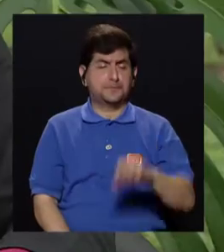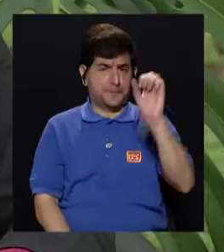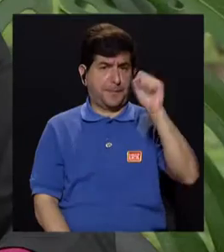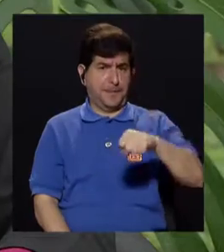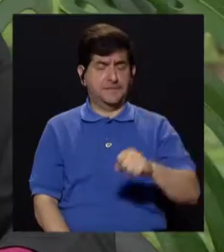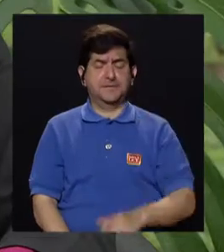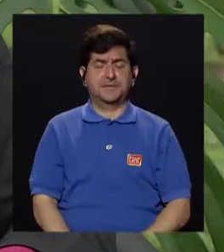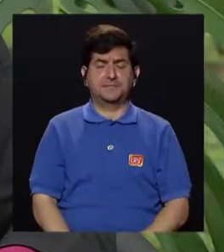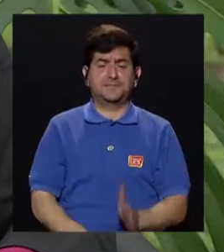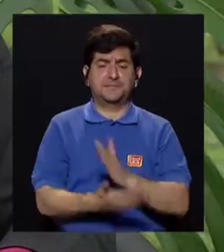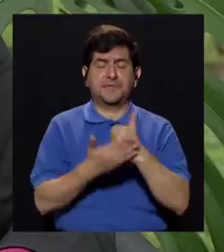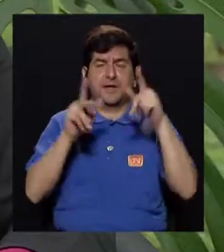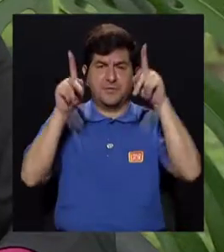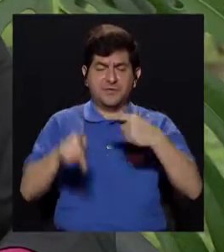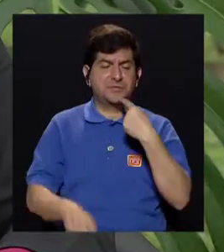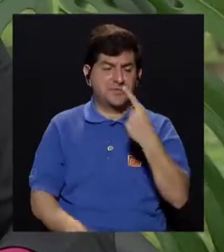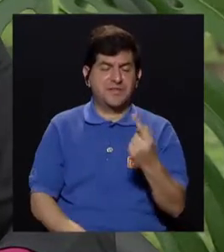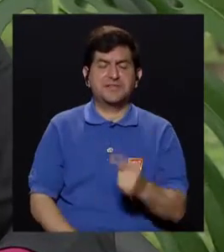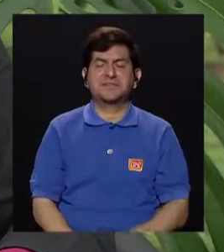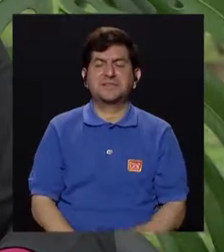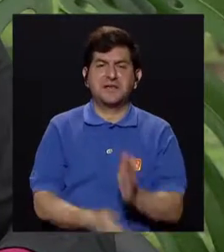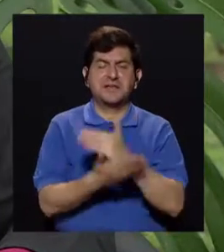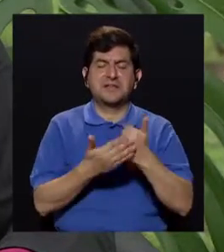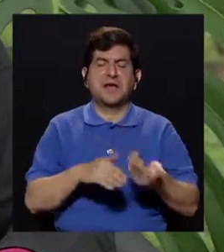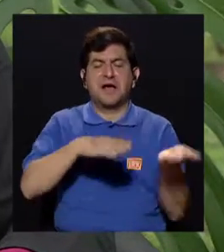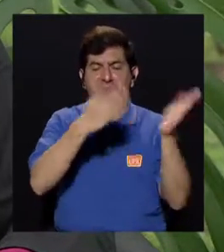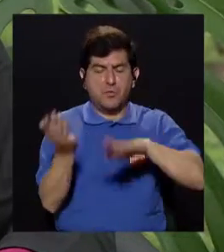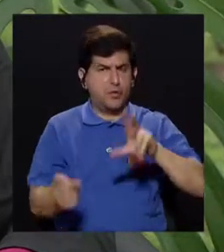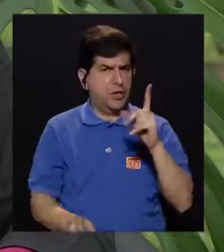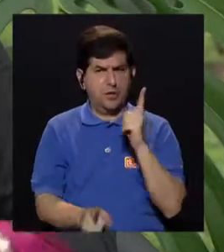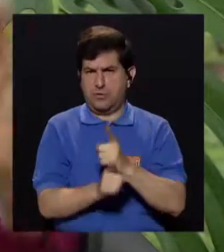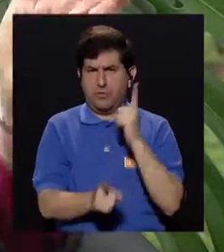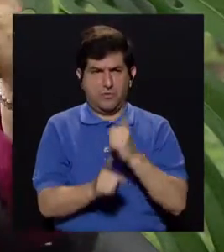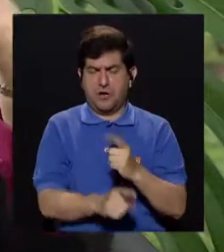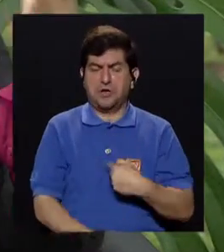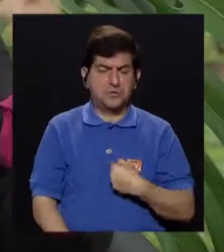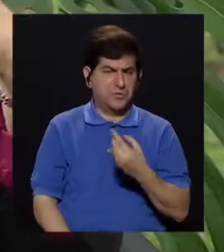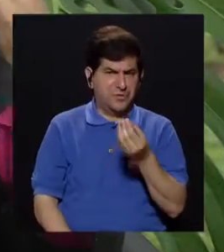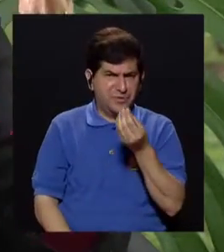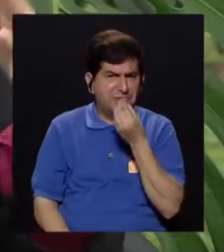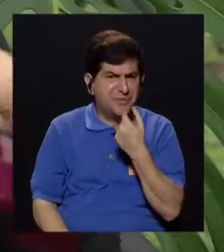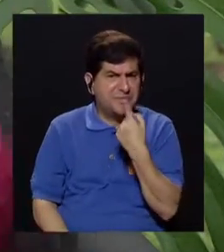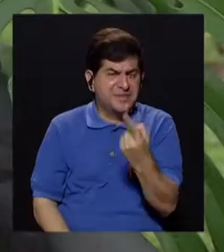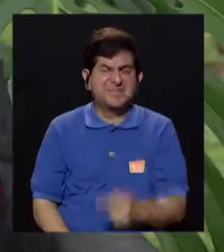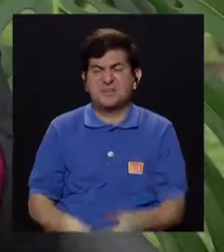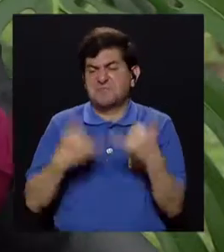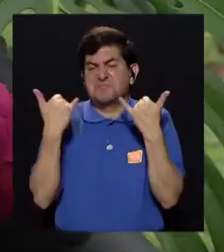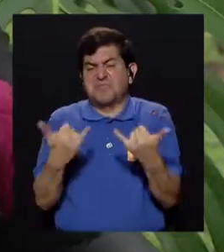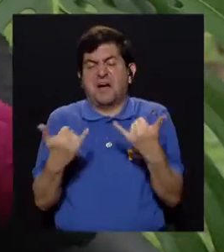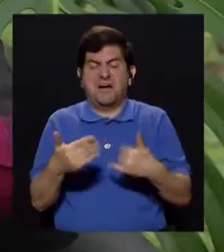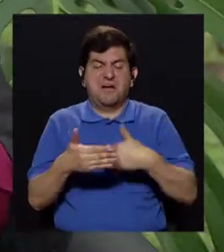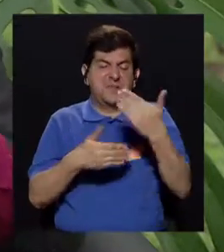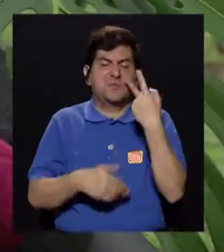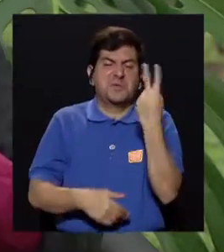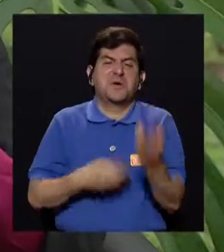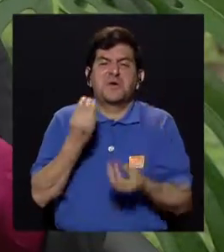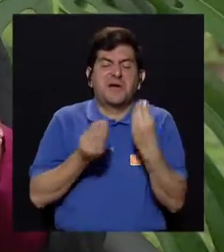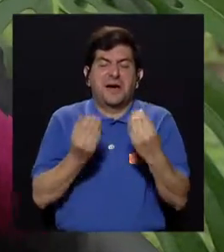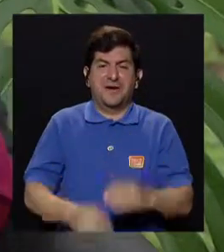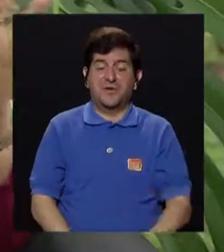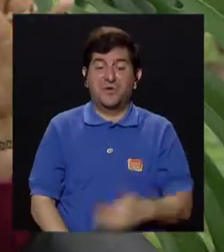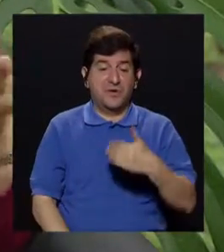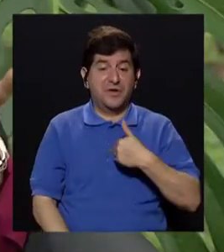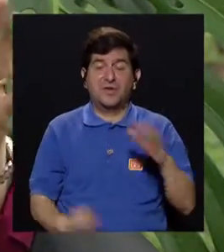Sí, sí, algunos dicen de algo hay que morir y eso no debe ser así, entonces me lo como y ya me lo comí y después voy a ver qué hago,